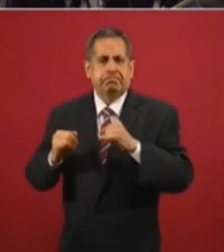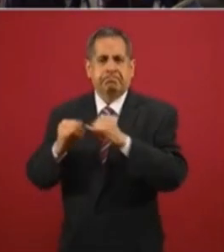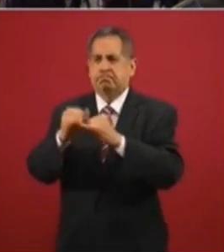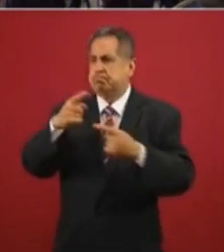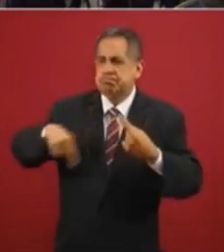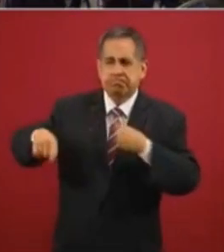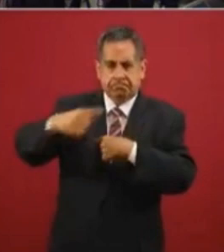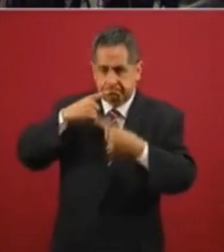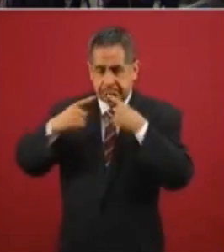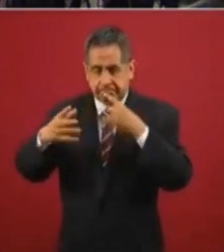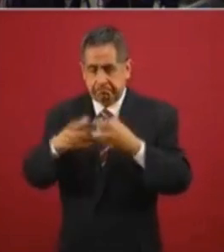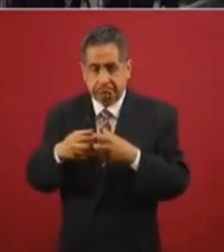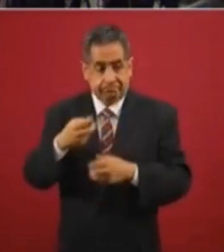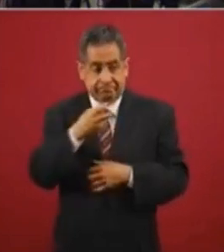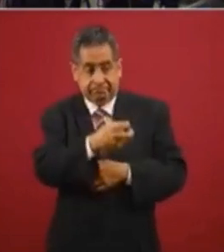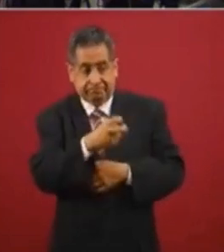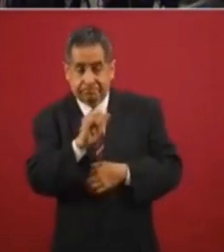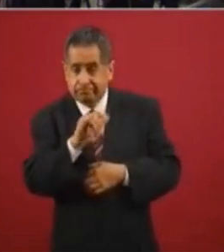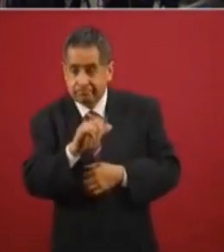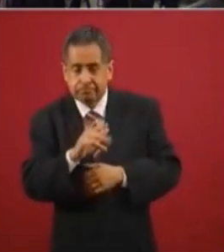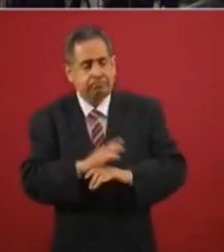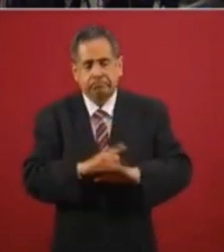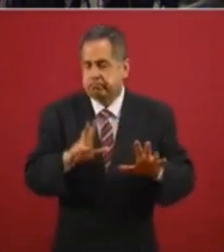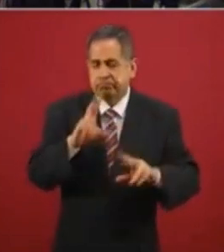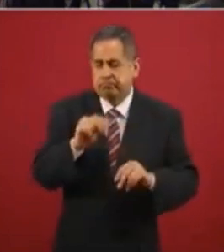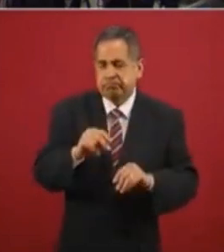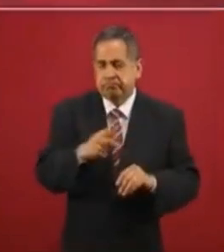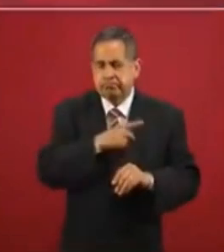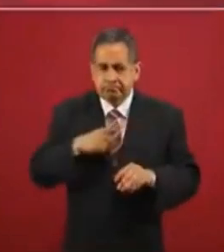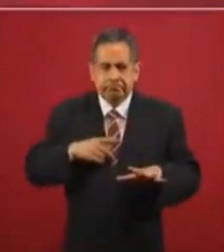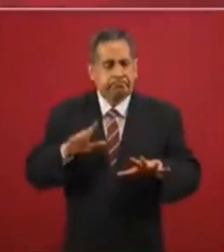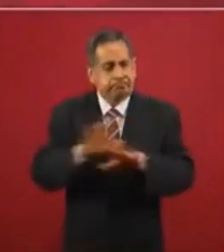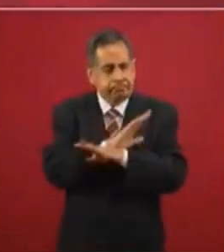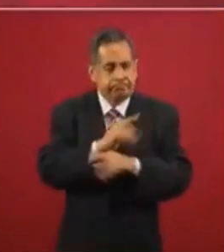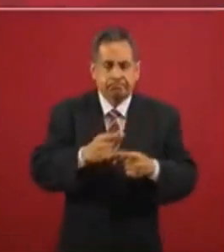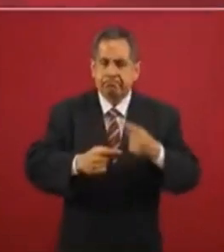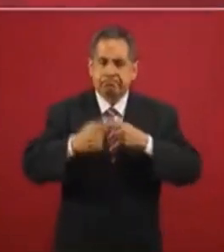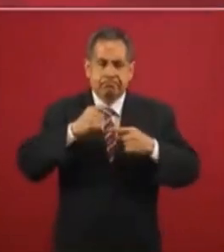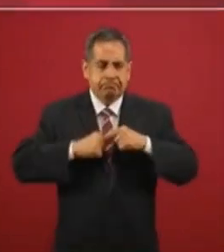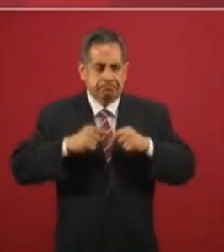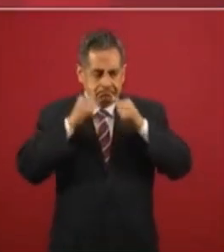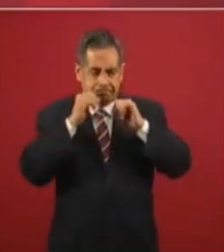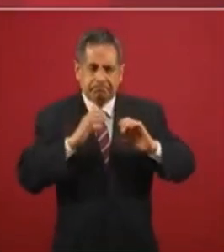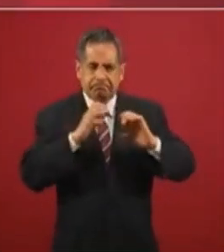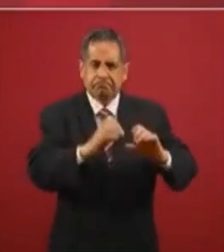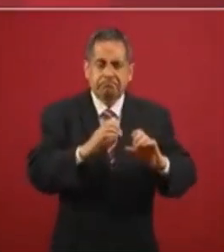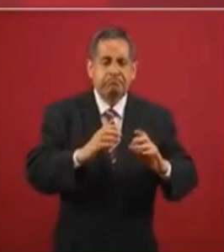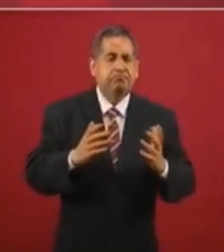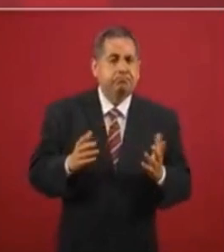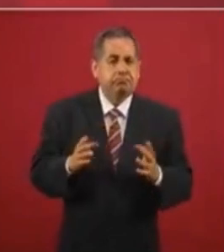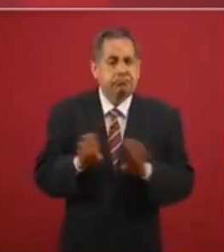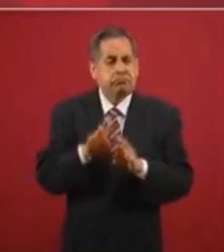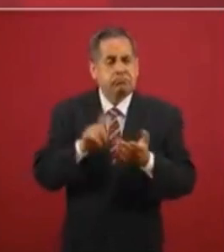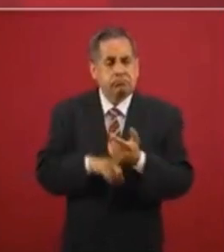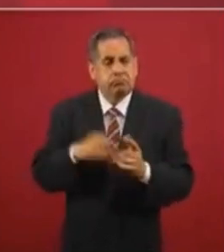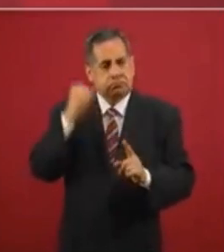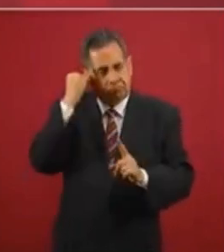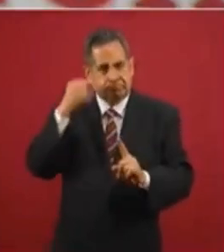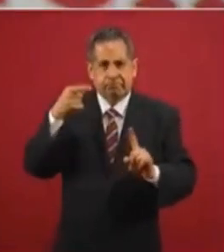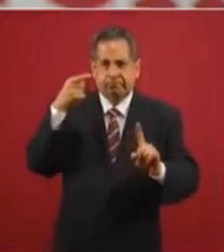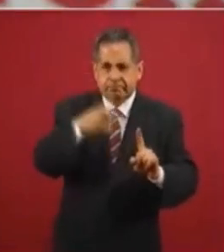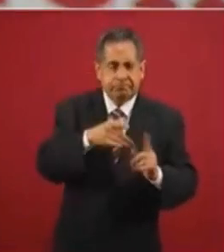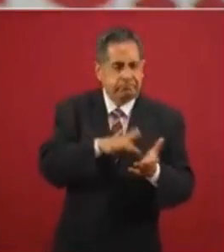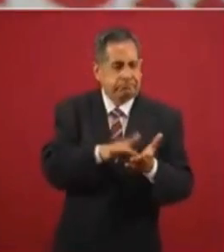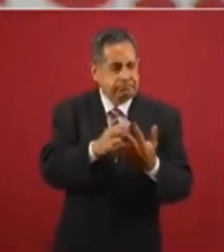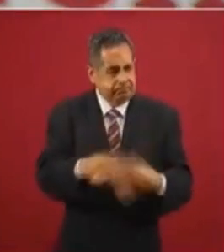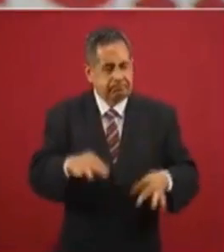donde esto tiene que volverse, porque volverse a tomar como punta de